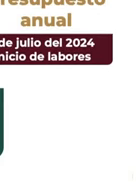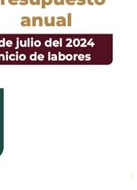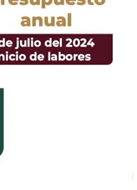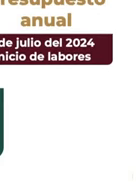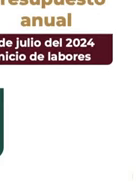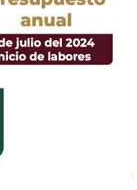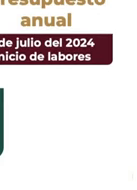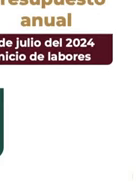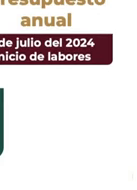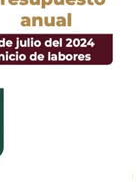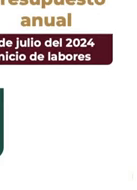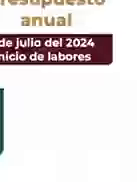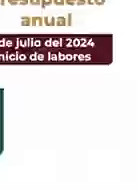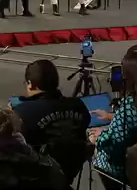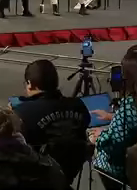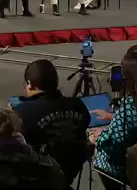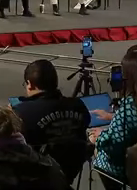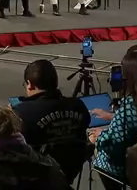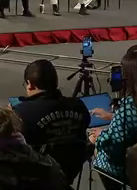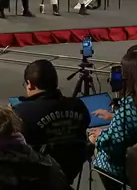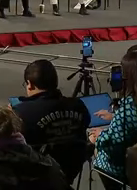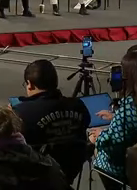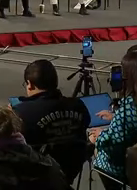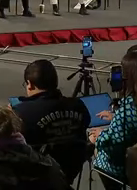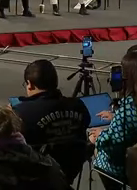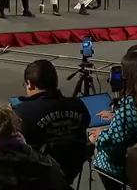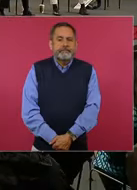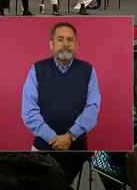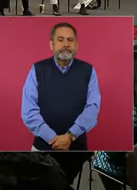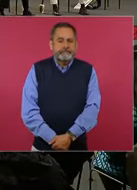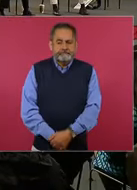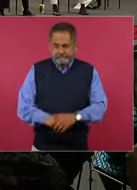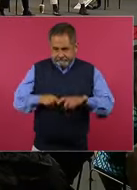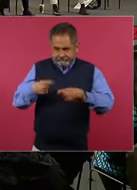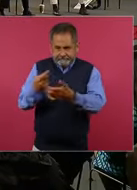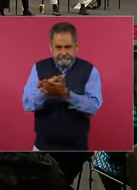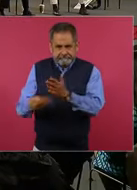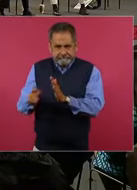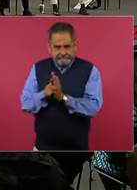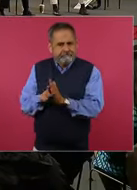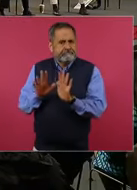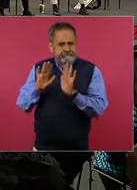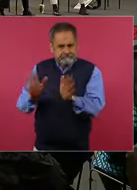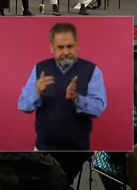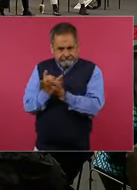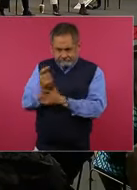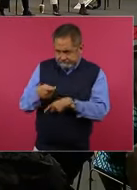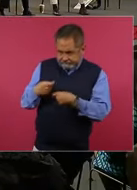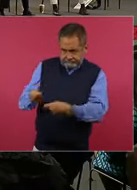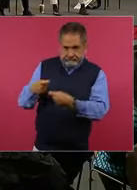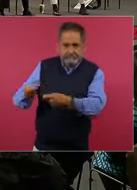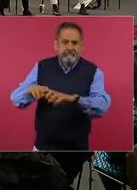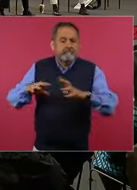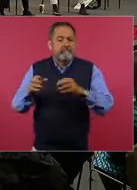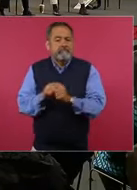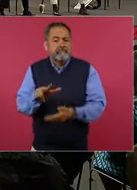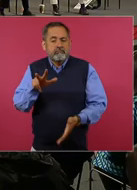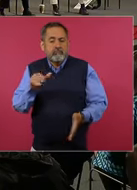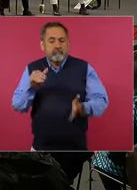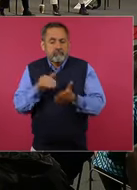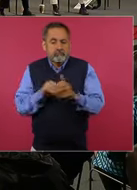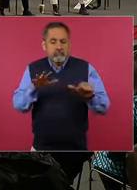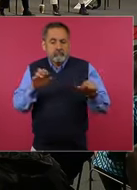Y estamos hablando de una basificación muy grande, lo tenemos aquí, de 8 mil